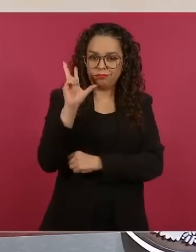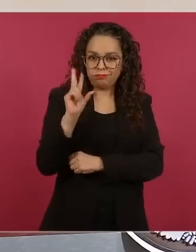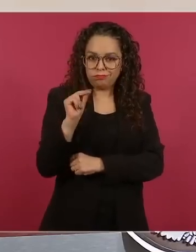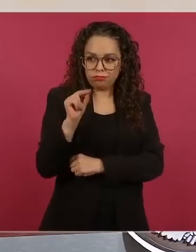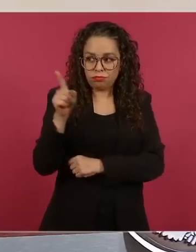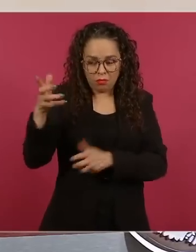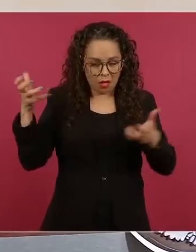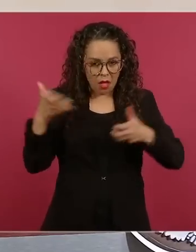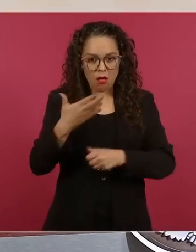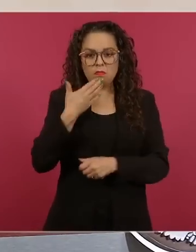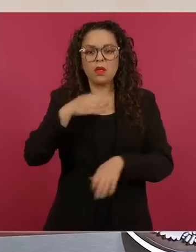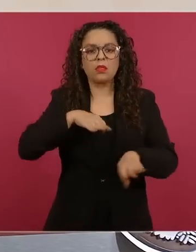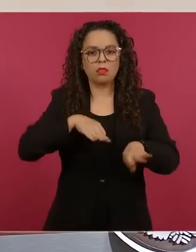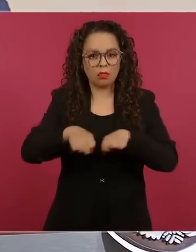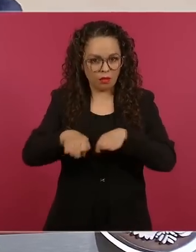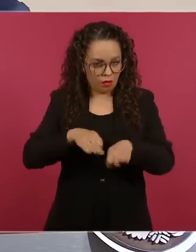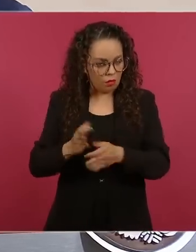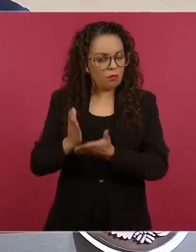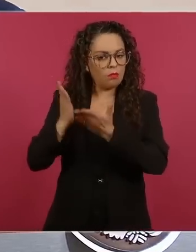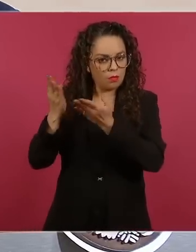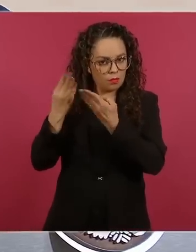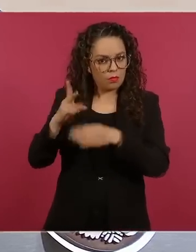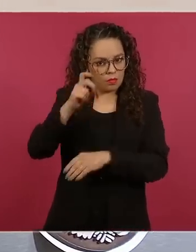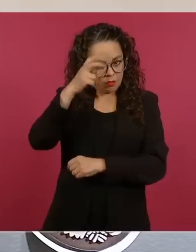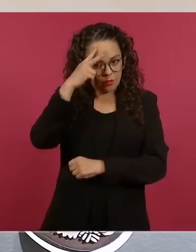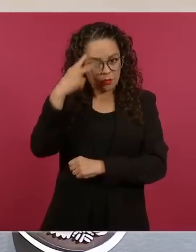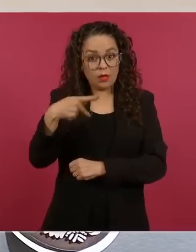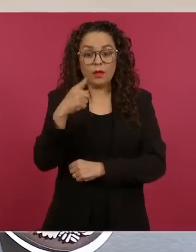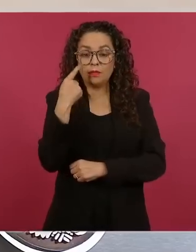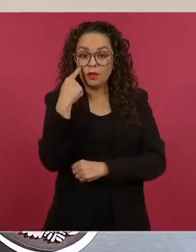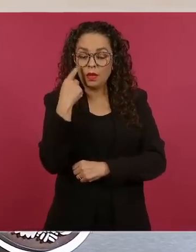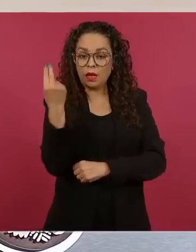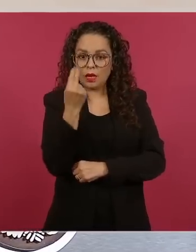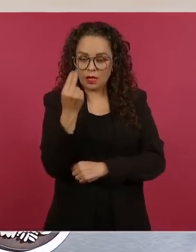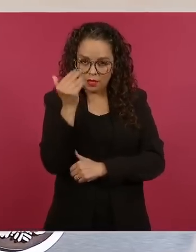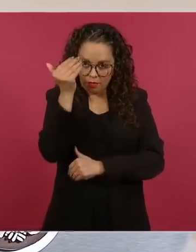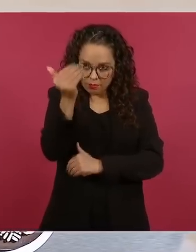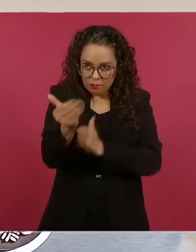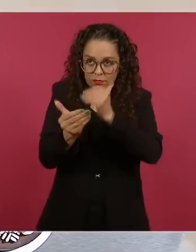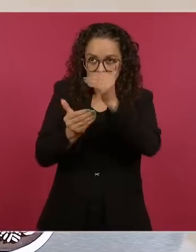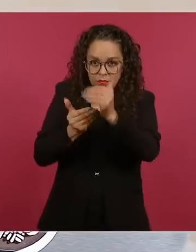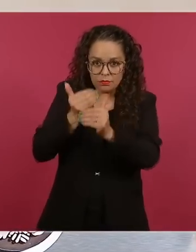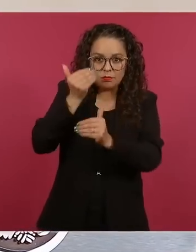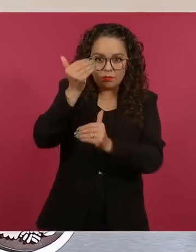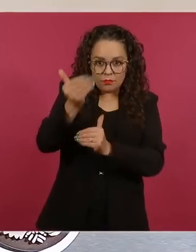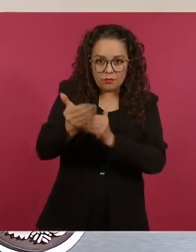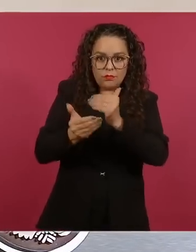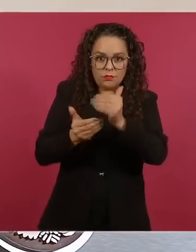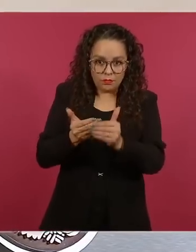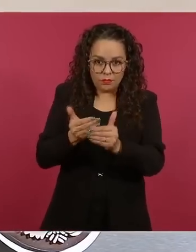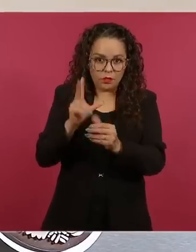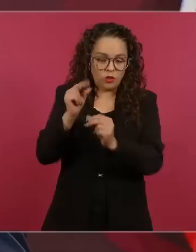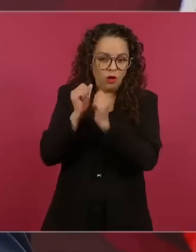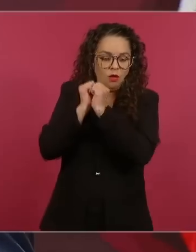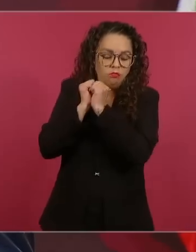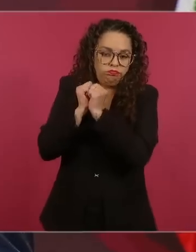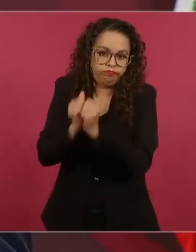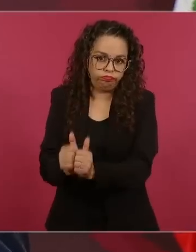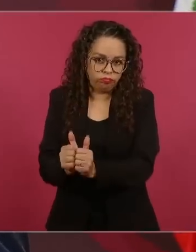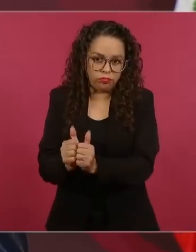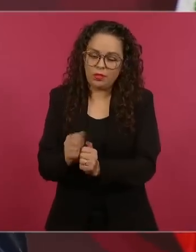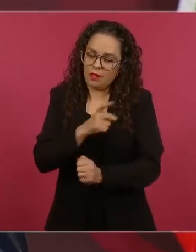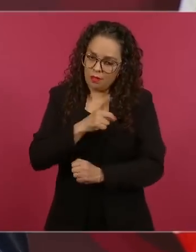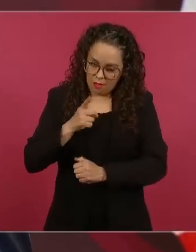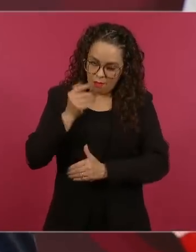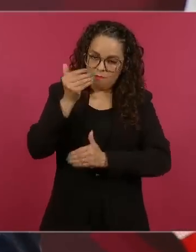cuidar que haya crecimiento, porque si no es lo que he expresado a